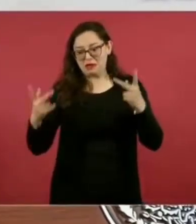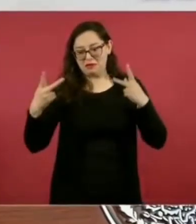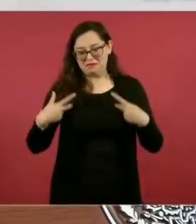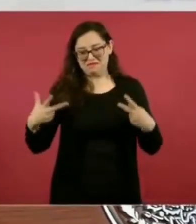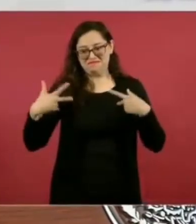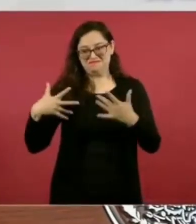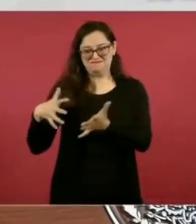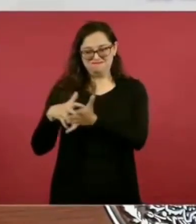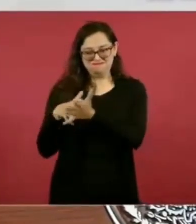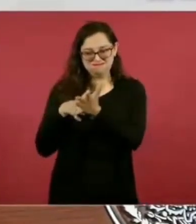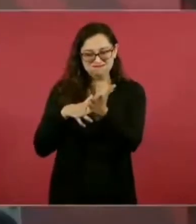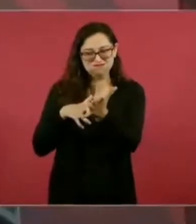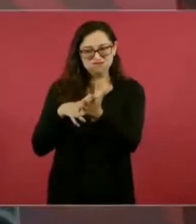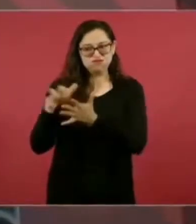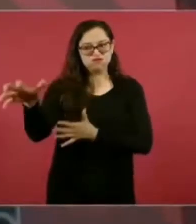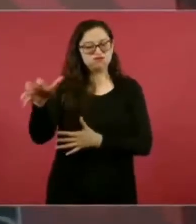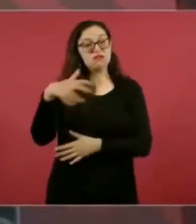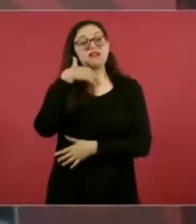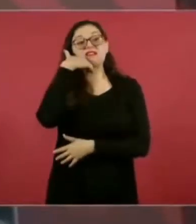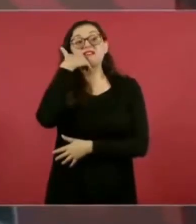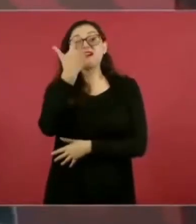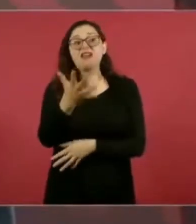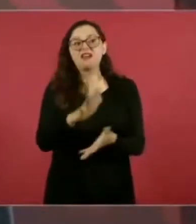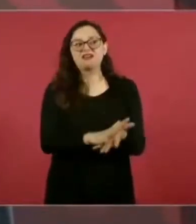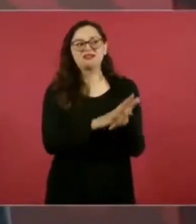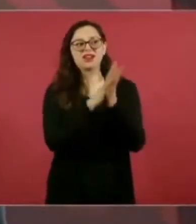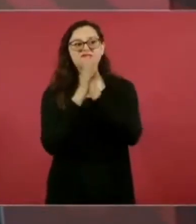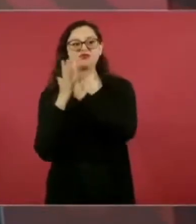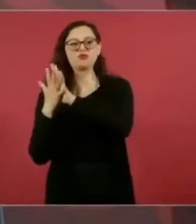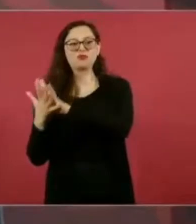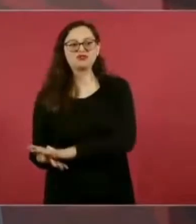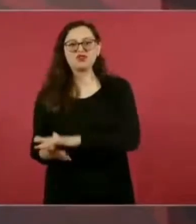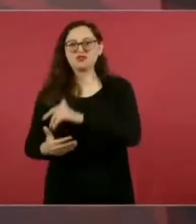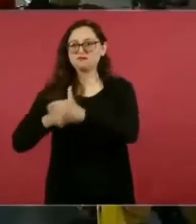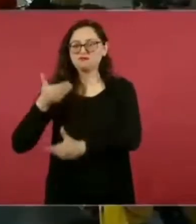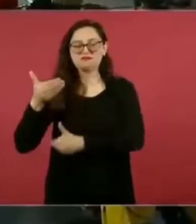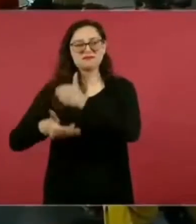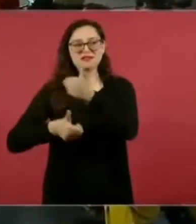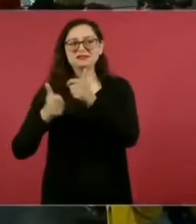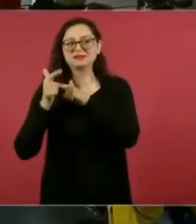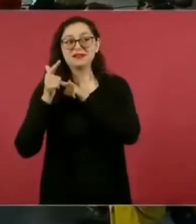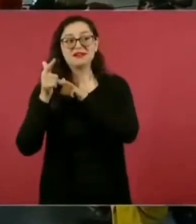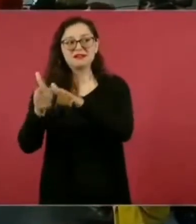el proceso de transformación que inició el pueblo de México.